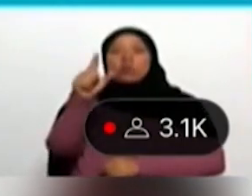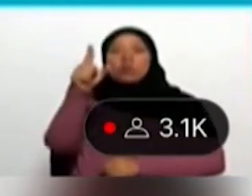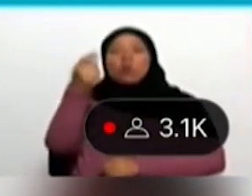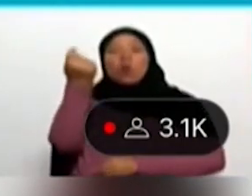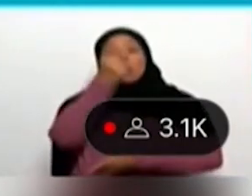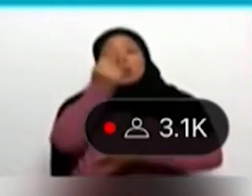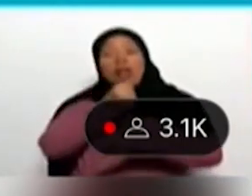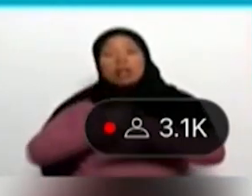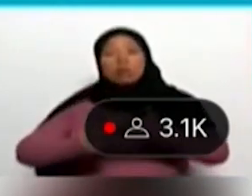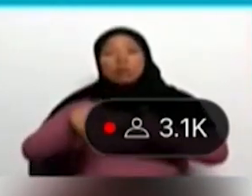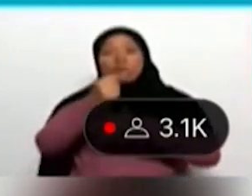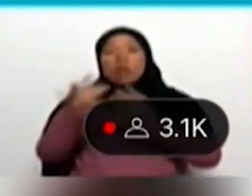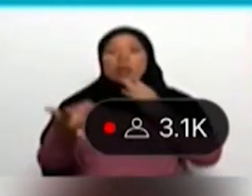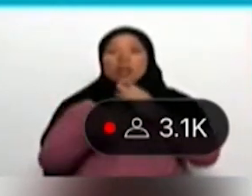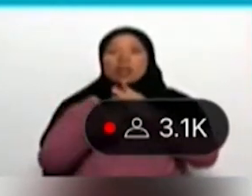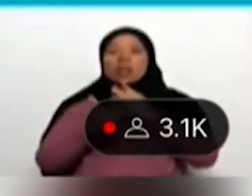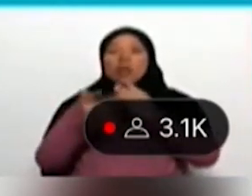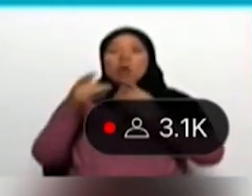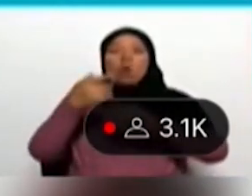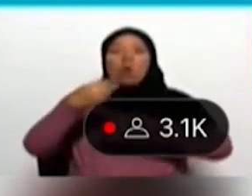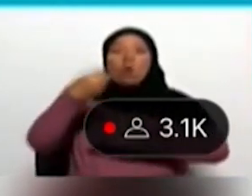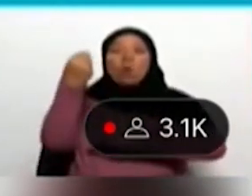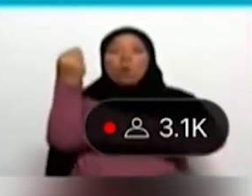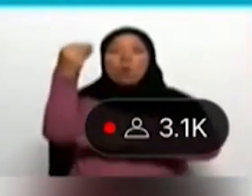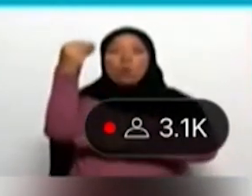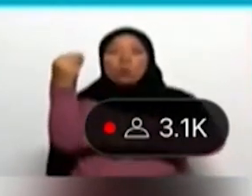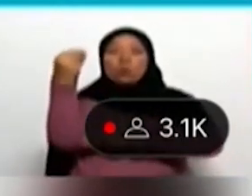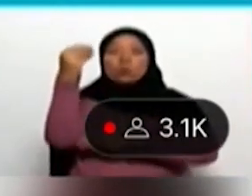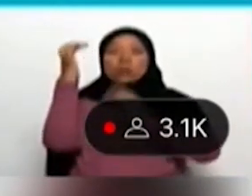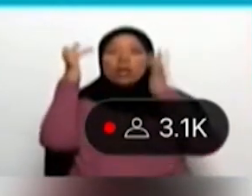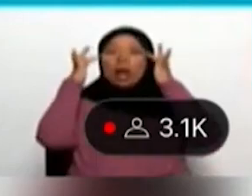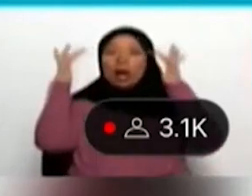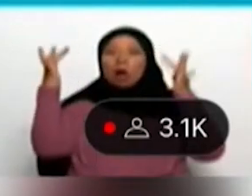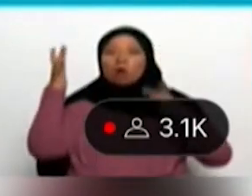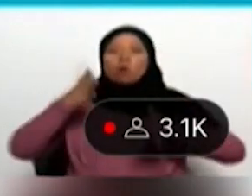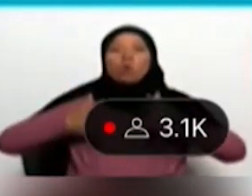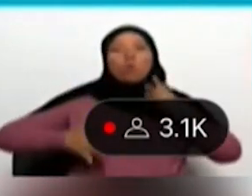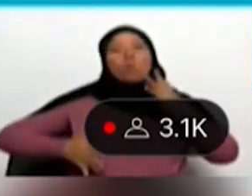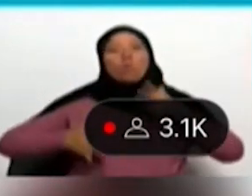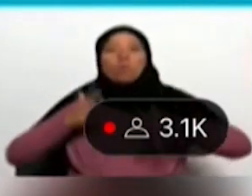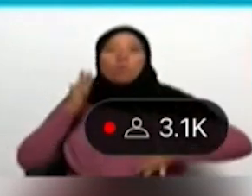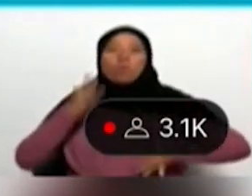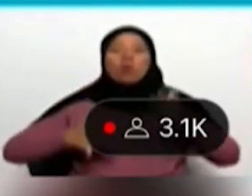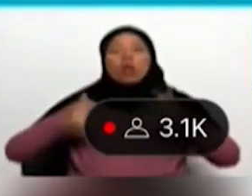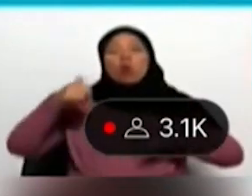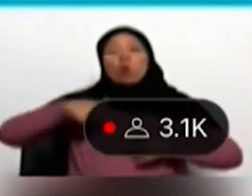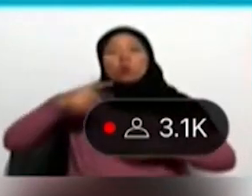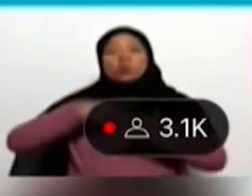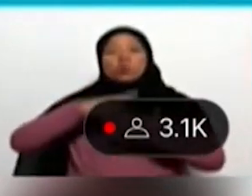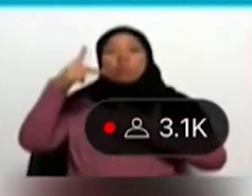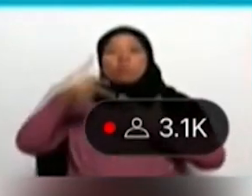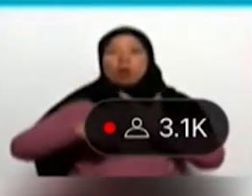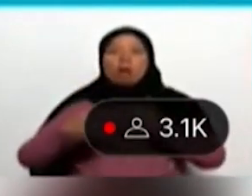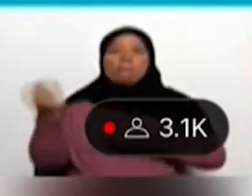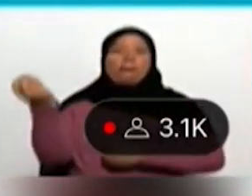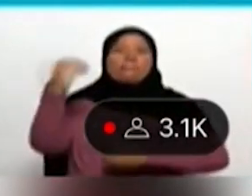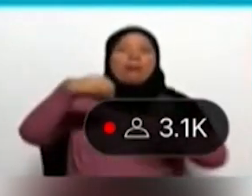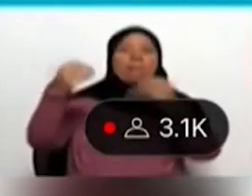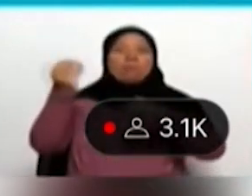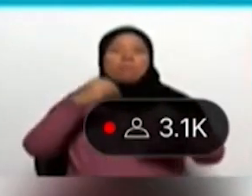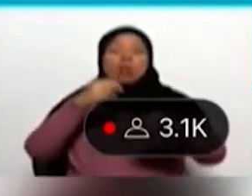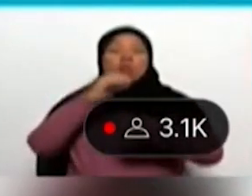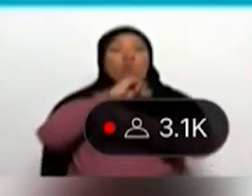inteligencia artificial es parte del nuevo programa de televisión del presidente de Venezuela, Nicolás Maduro. Informó el